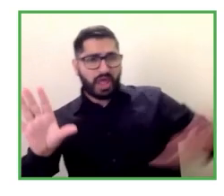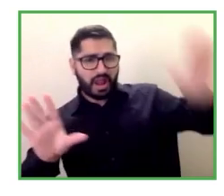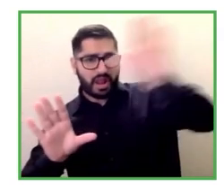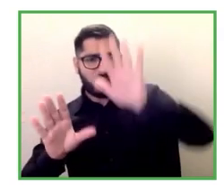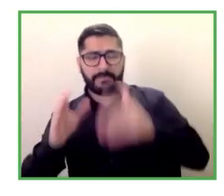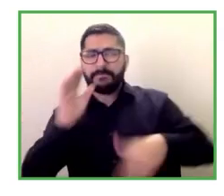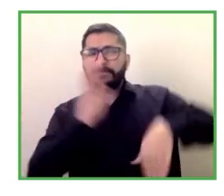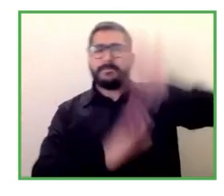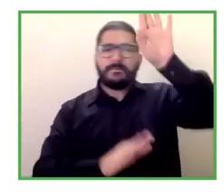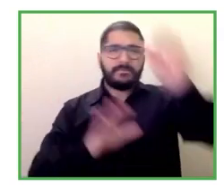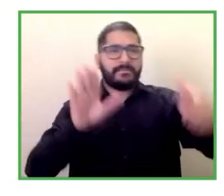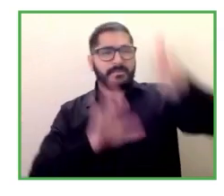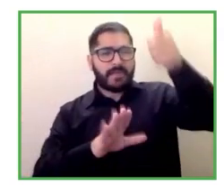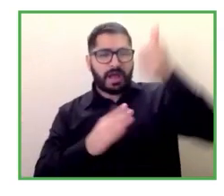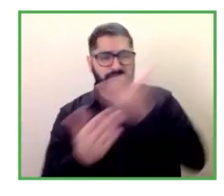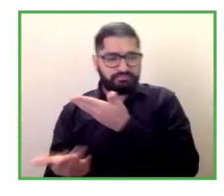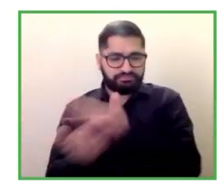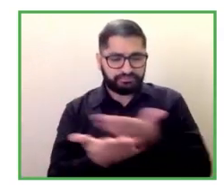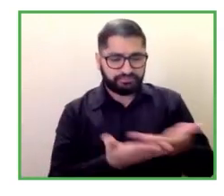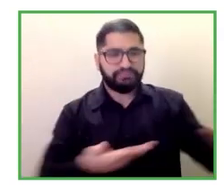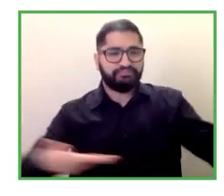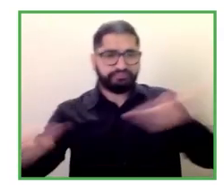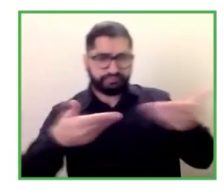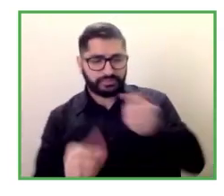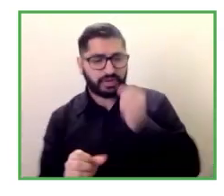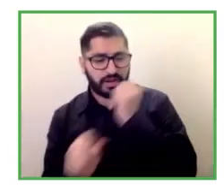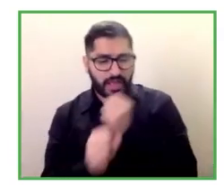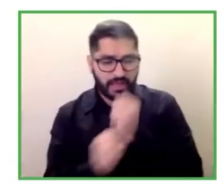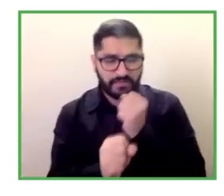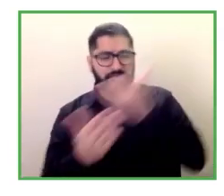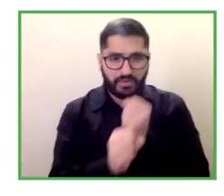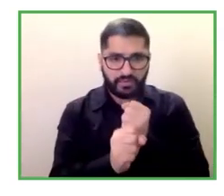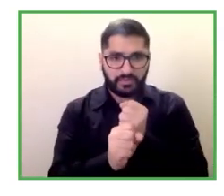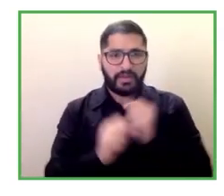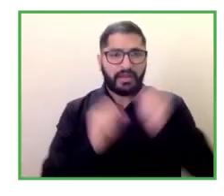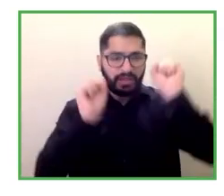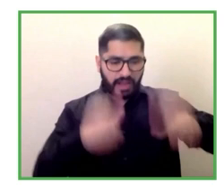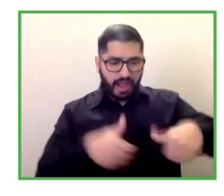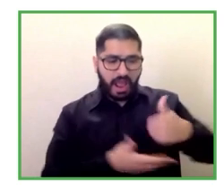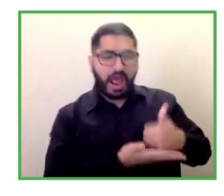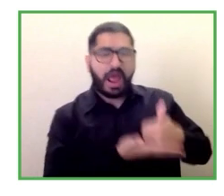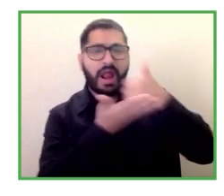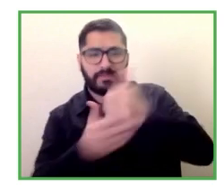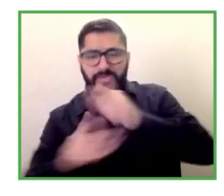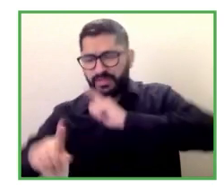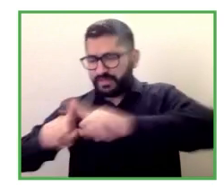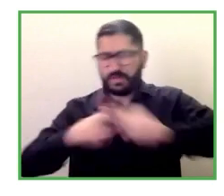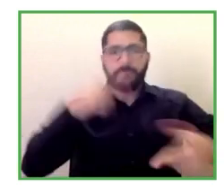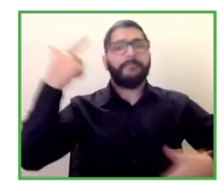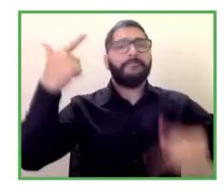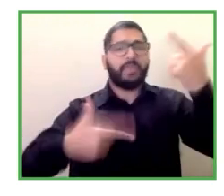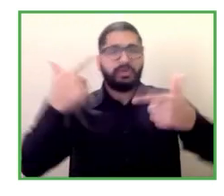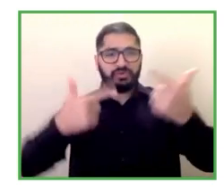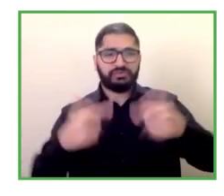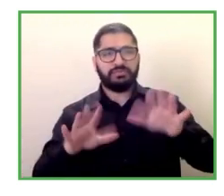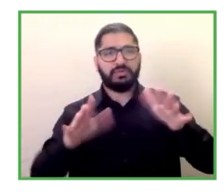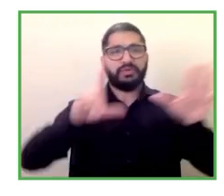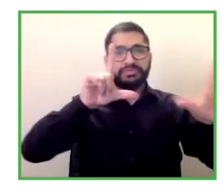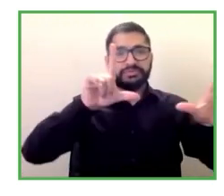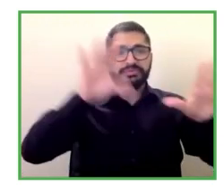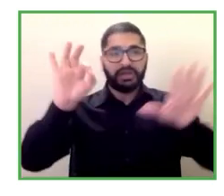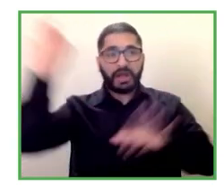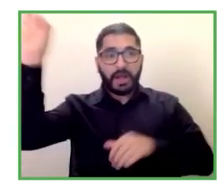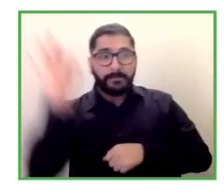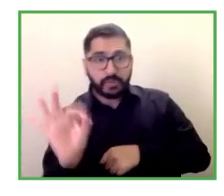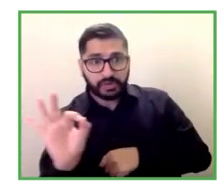para ayuda con las distintas políticas alrededor del 70 del 60 por cierto se trataba de